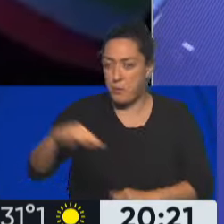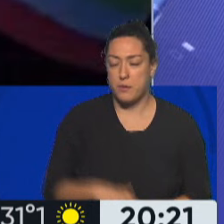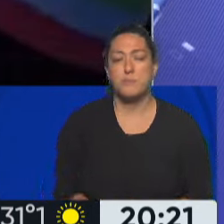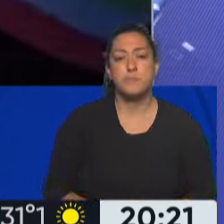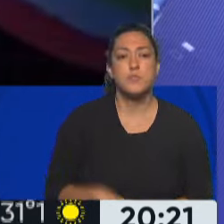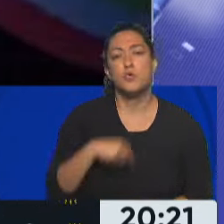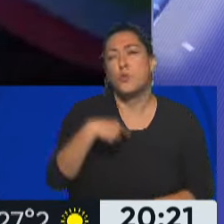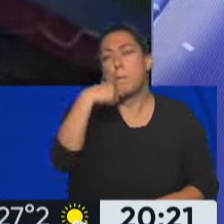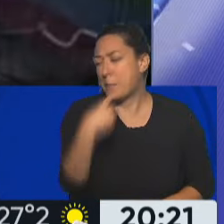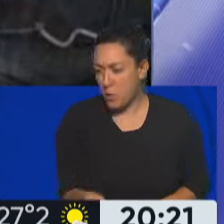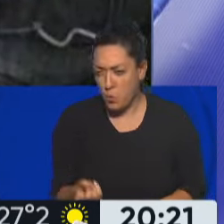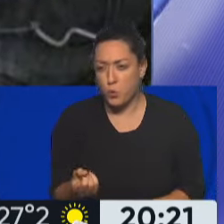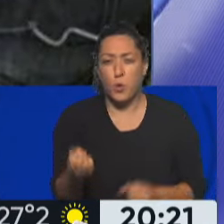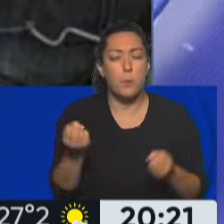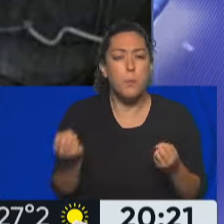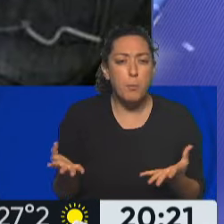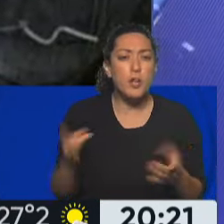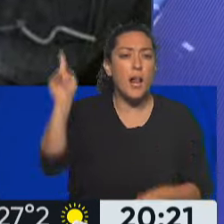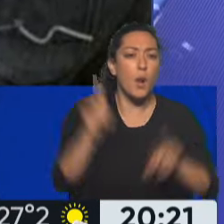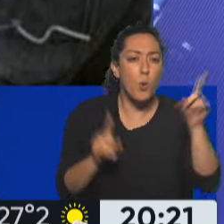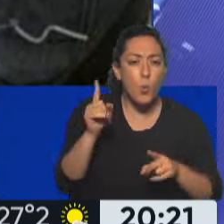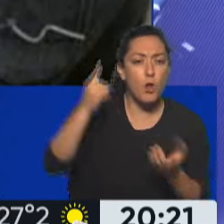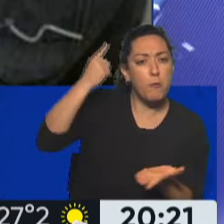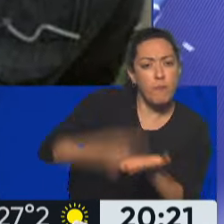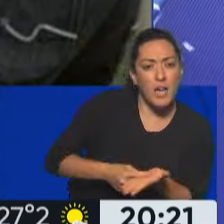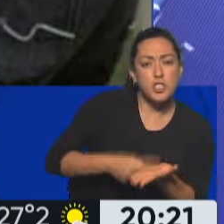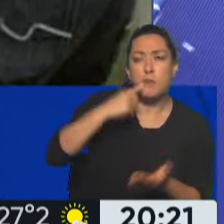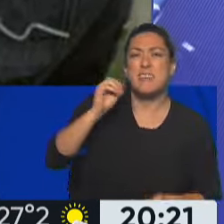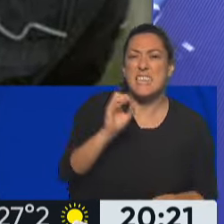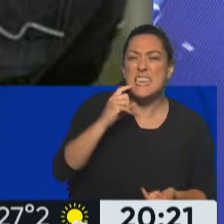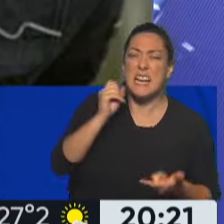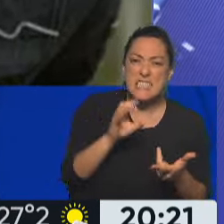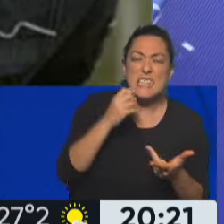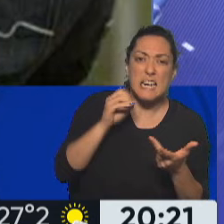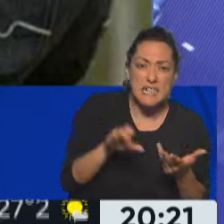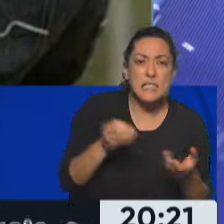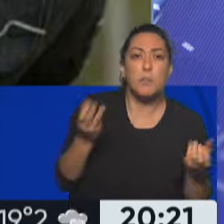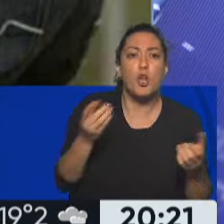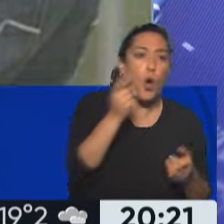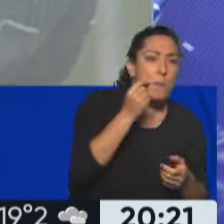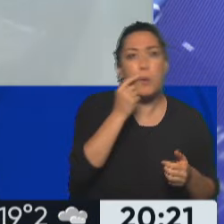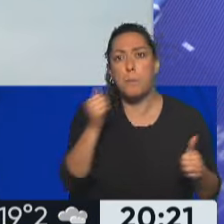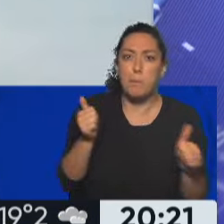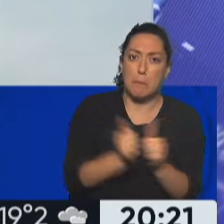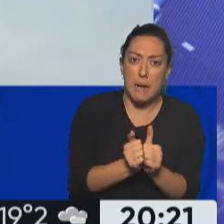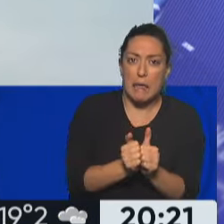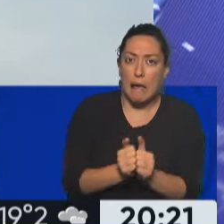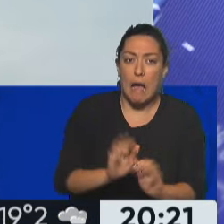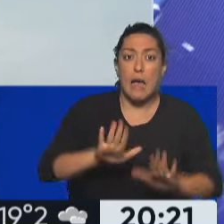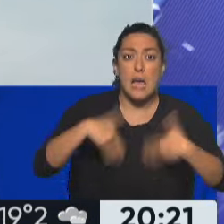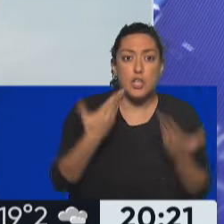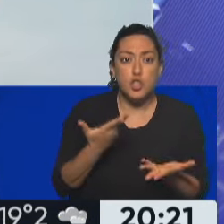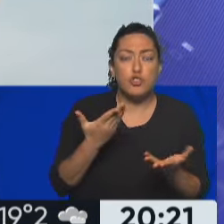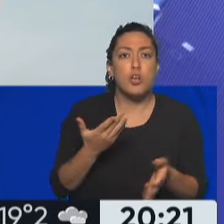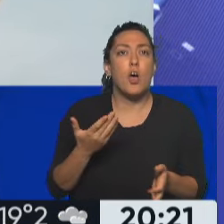pregunto, porque hubo muchos cuestionamientos a este fallo en el sentido de decir, bueno, era una pareja de dos hombres, entonces este fallo es